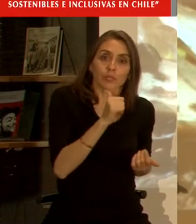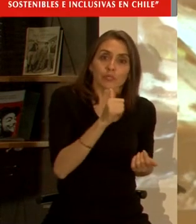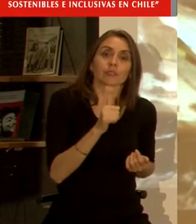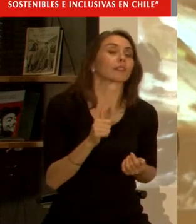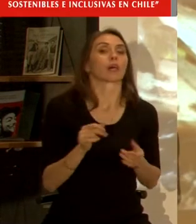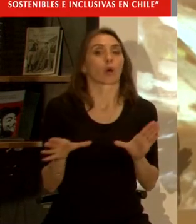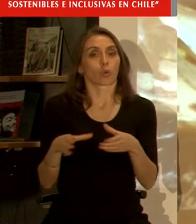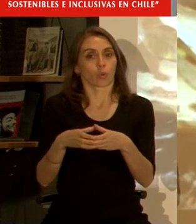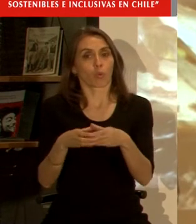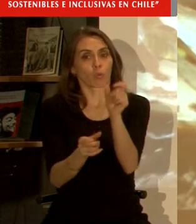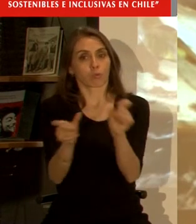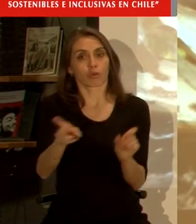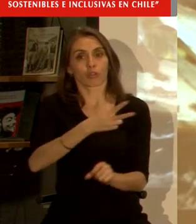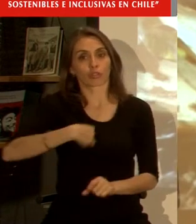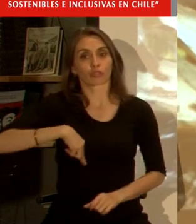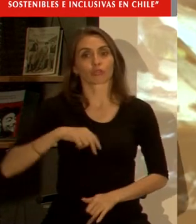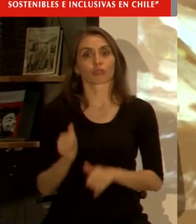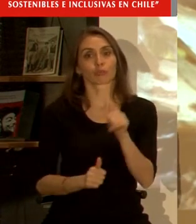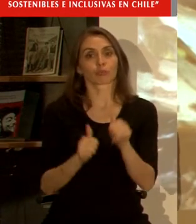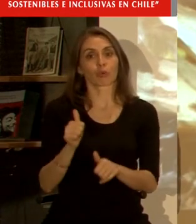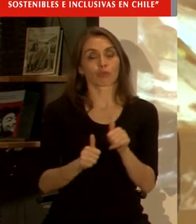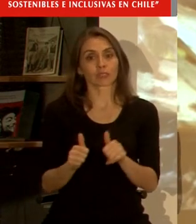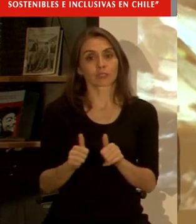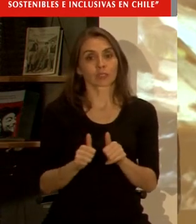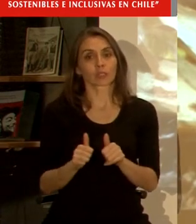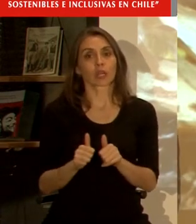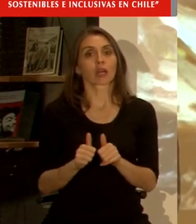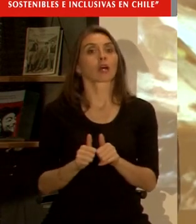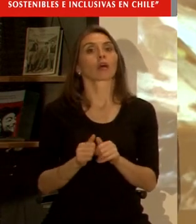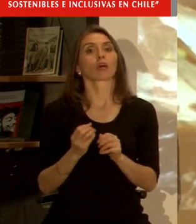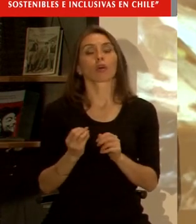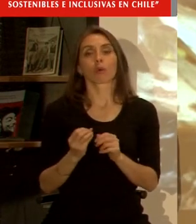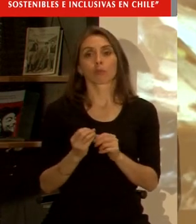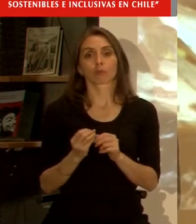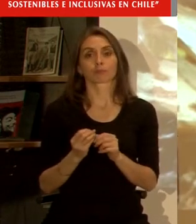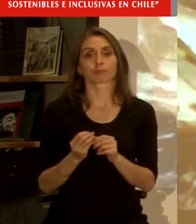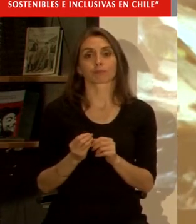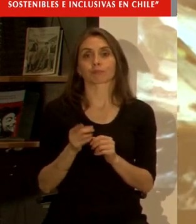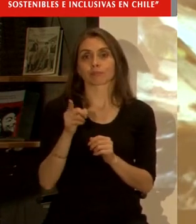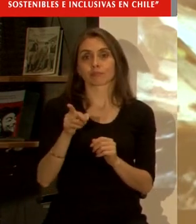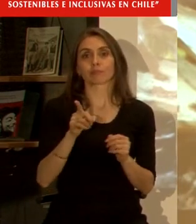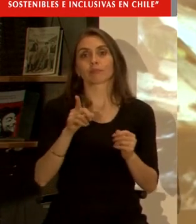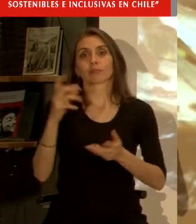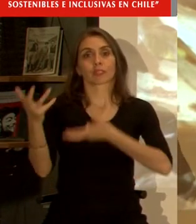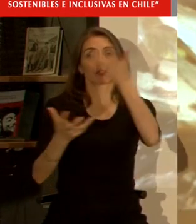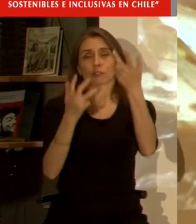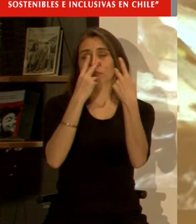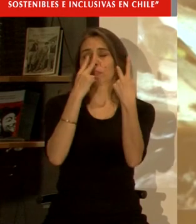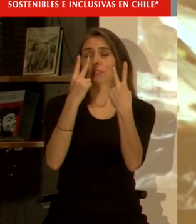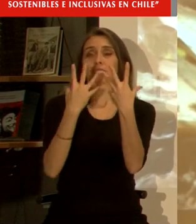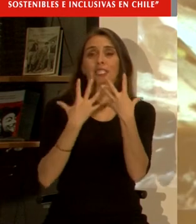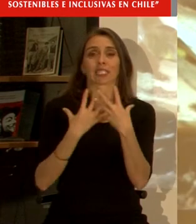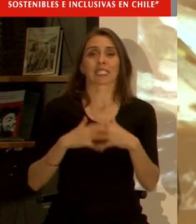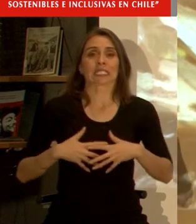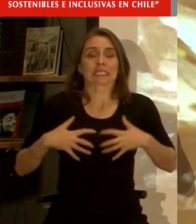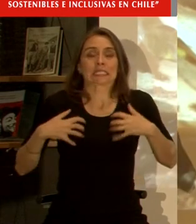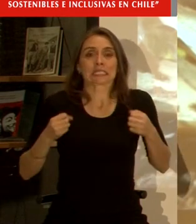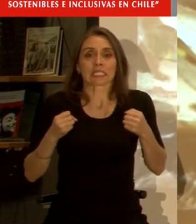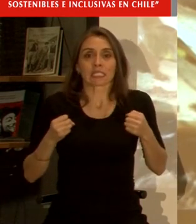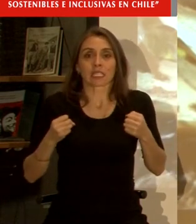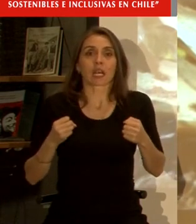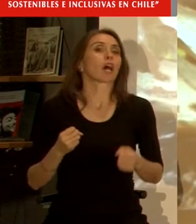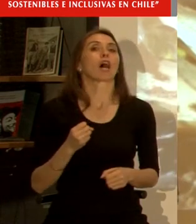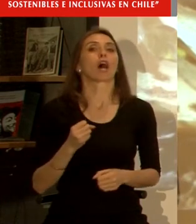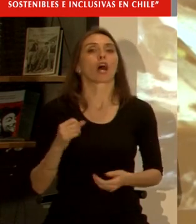colectivos como nosotros de profesionales ¿no es cierto? que nos podemos parar frente a un evento así de indignante ¿no? y lograr un gobierno